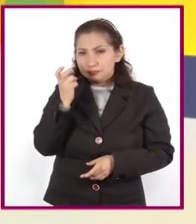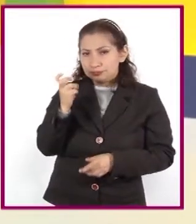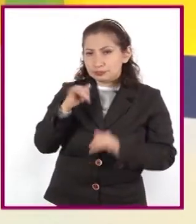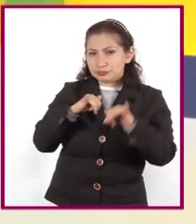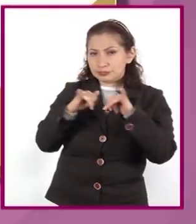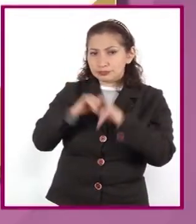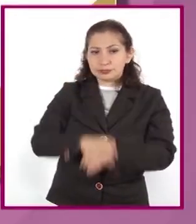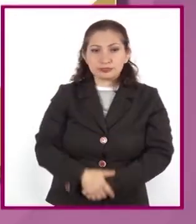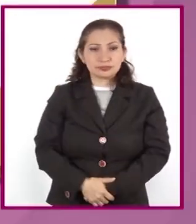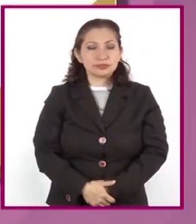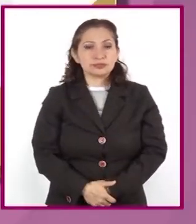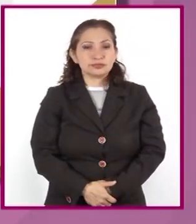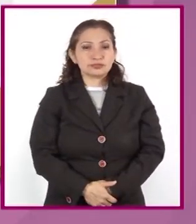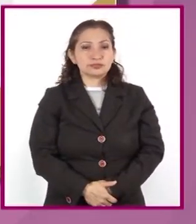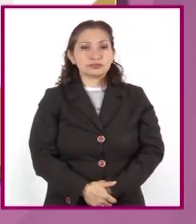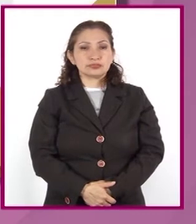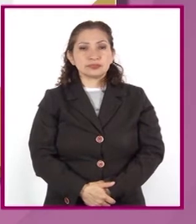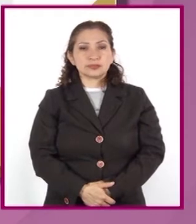mapa.